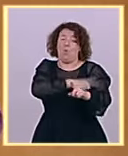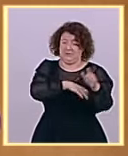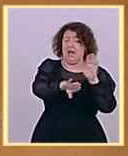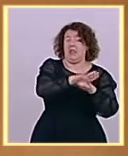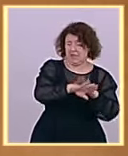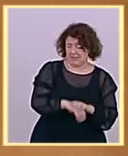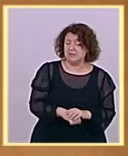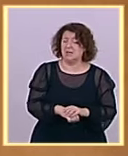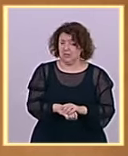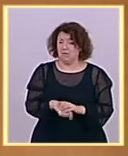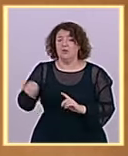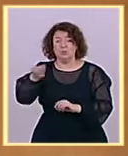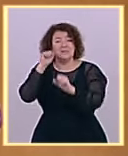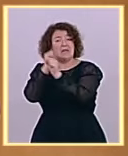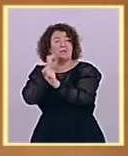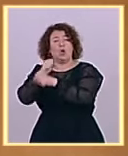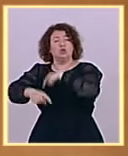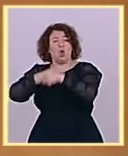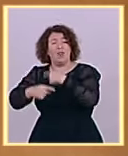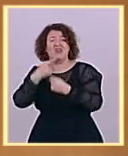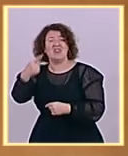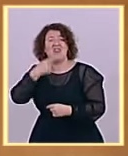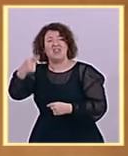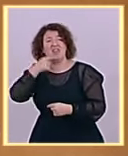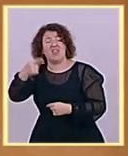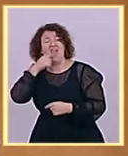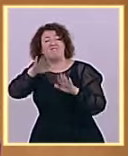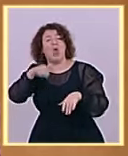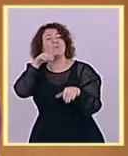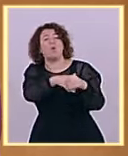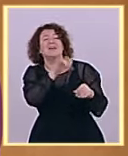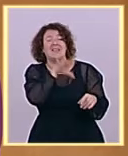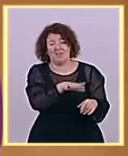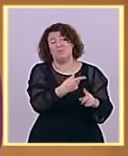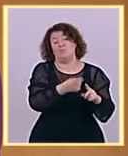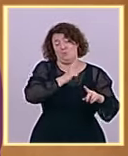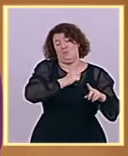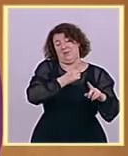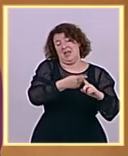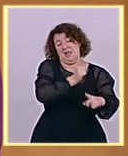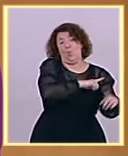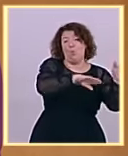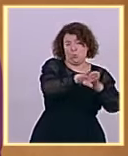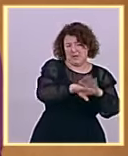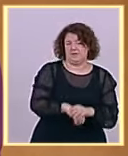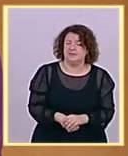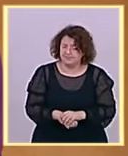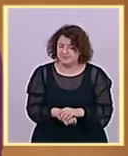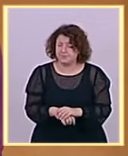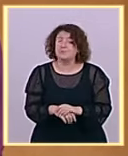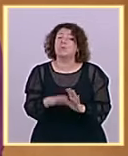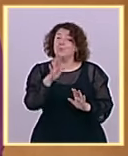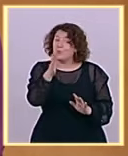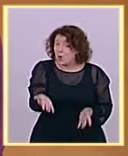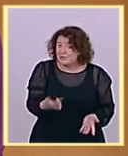tanto, señoría, usted, una vez más, aquí en esta tribuna, ha tenido oportunidad de explicarle a los españoles cuál era su